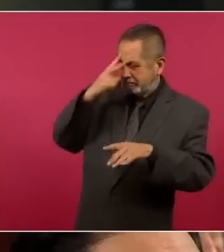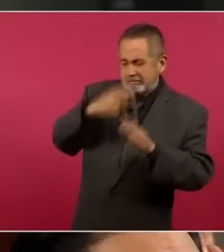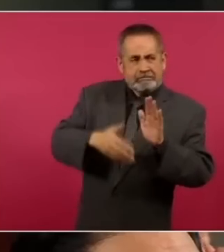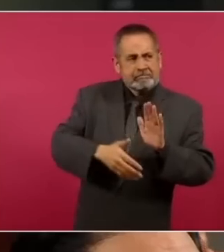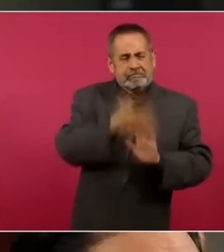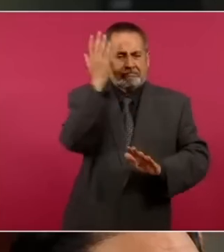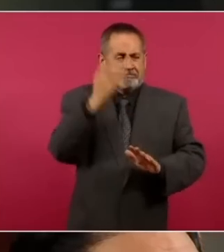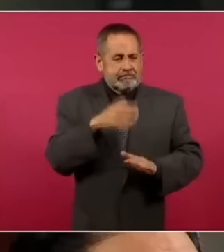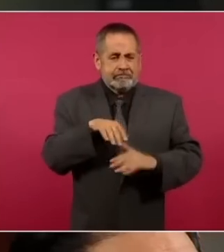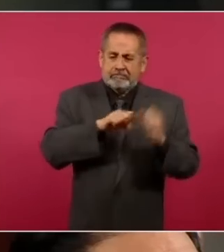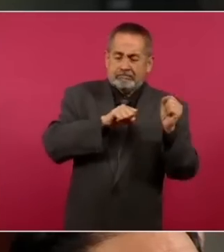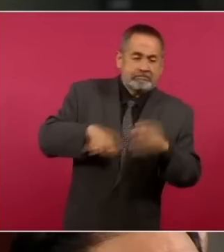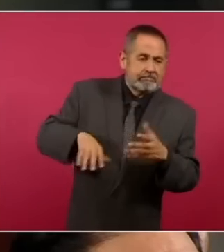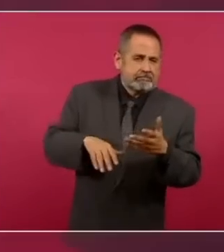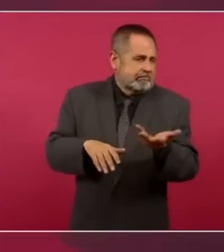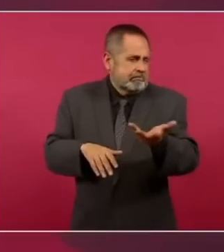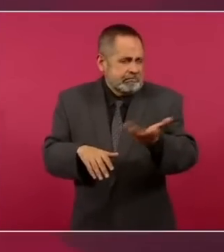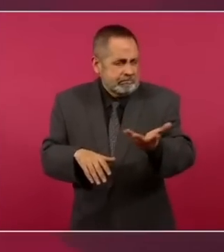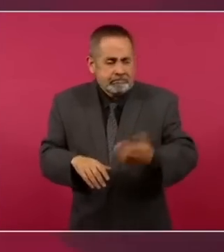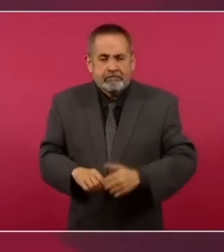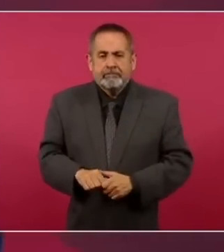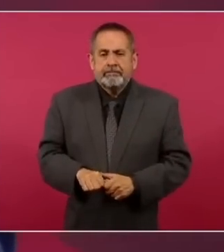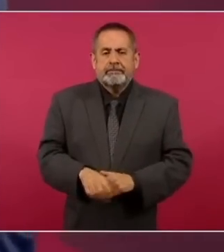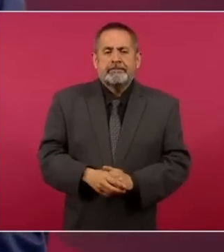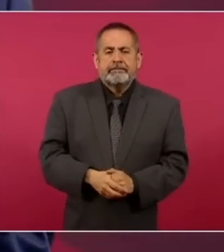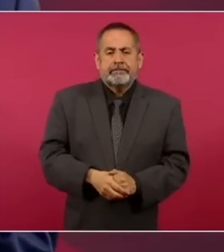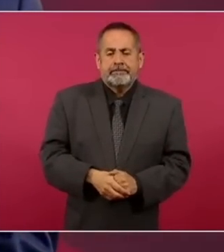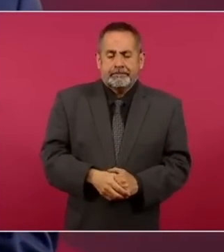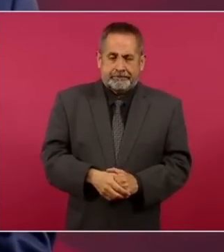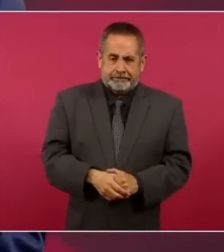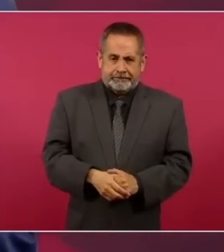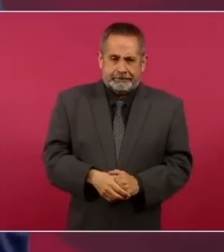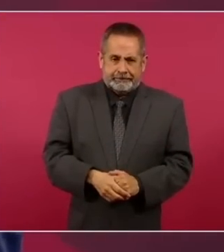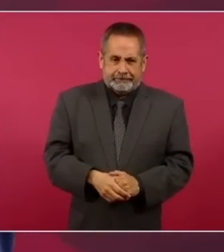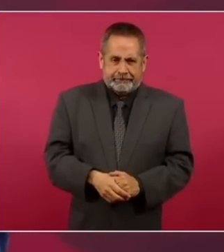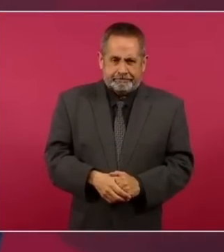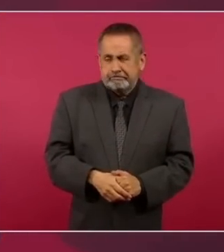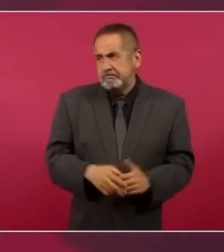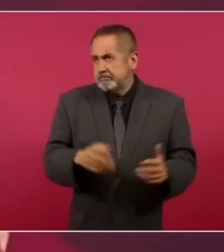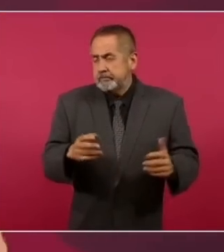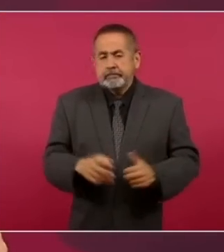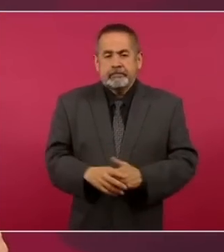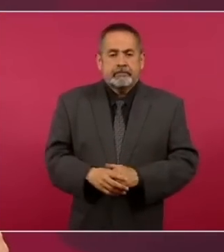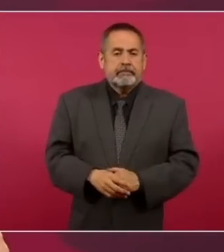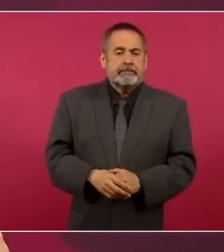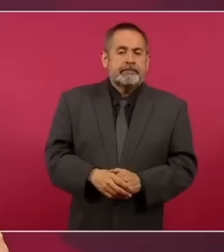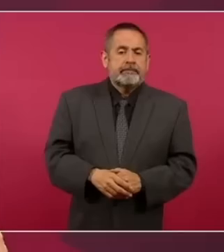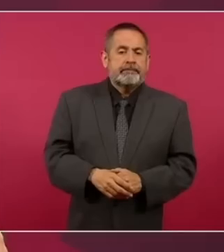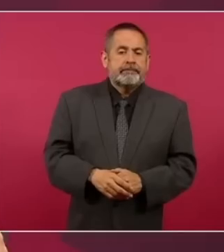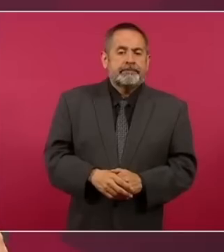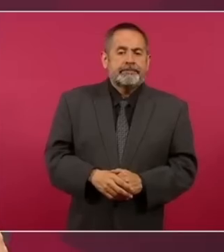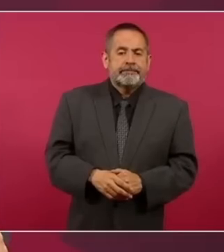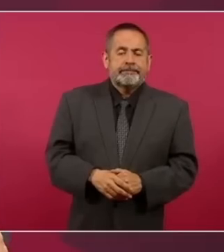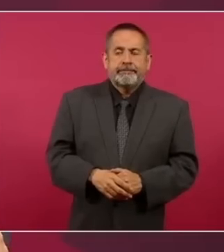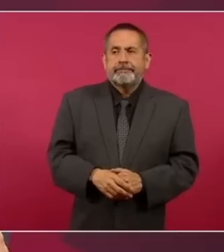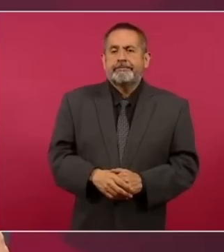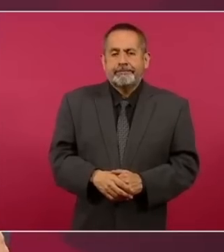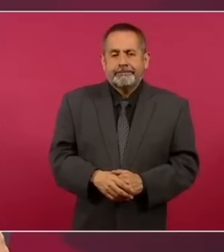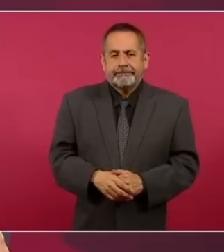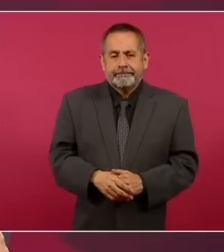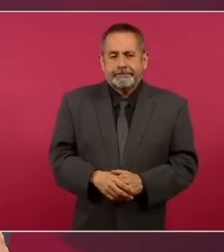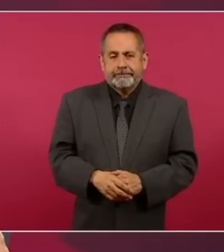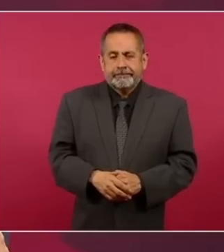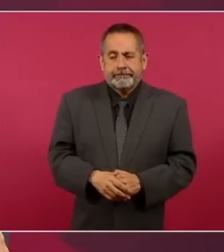sería el primer tema, presidente, por favor. Bueno, mire, en efecto se han